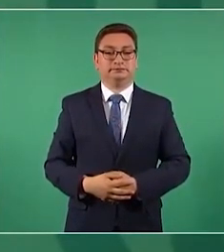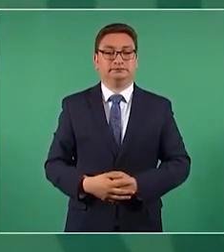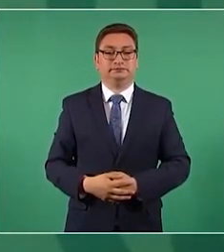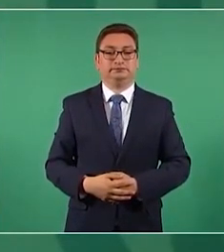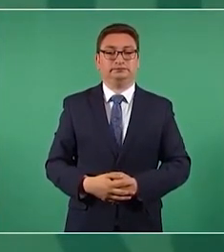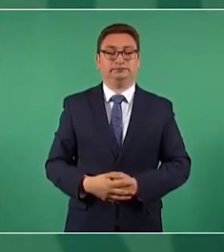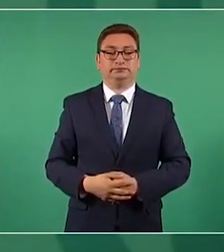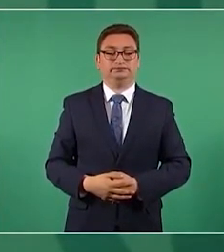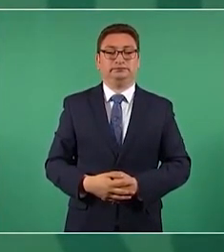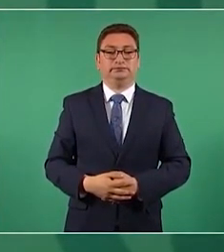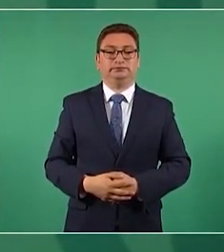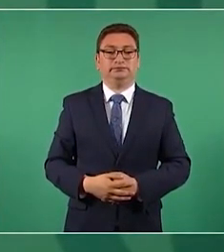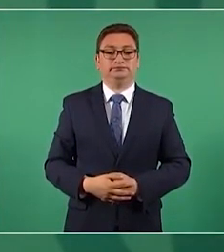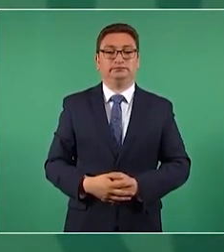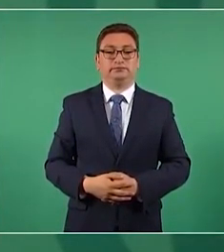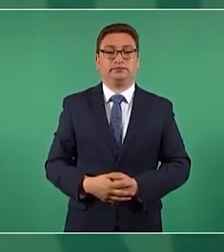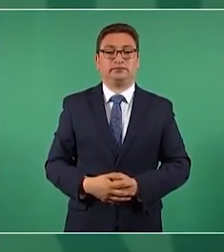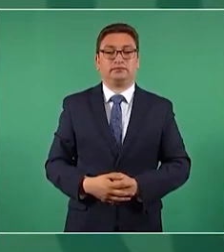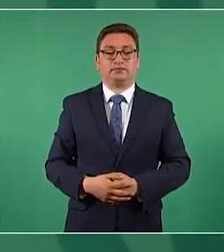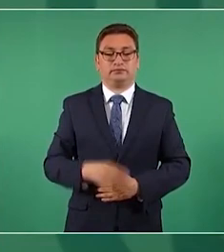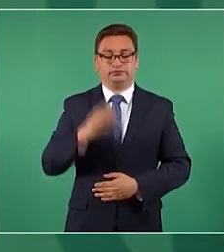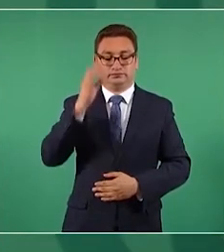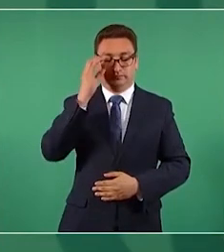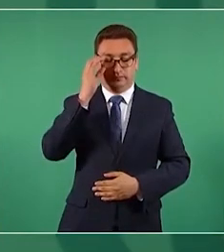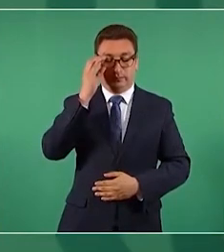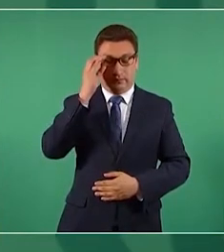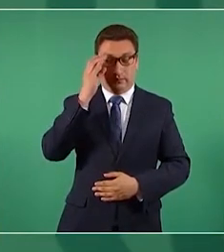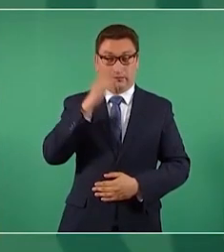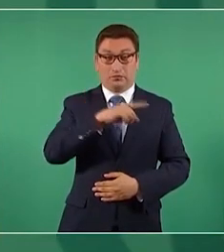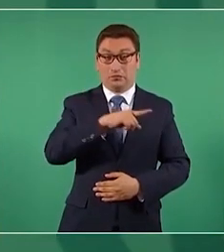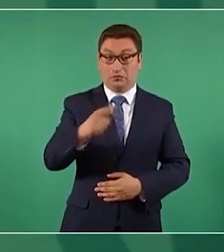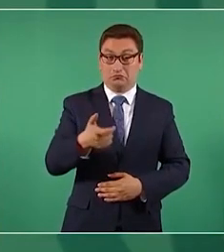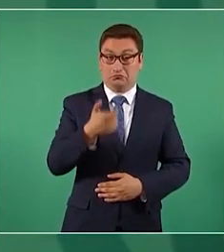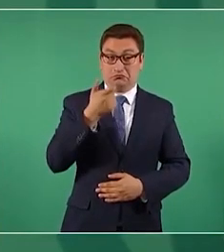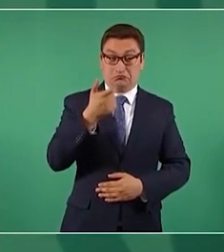excesivo, indebido, ilegal de dinero,